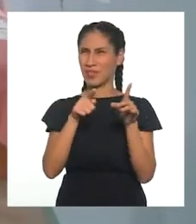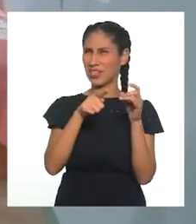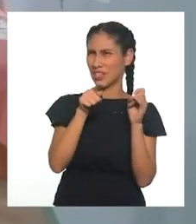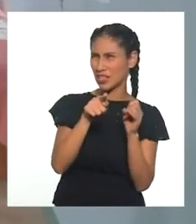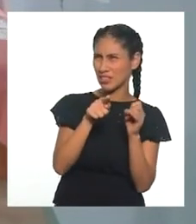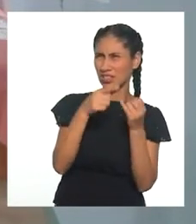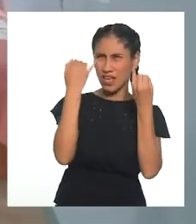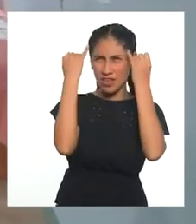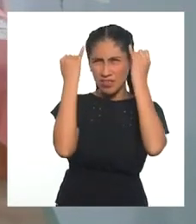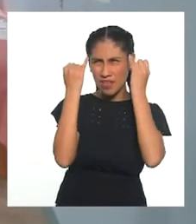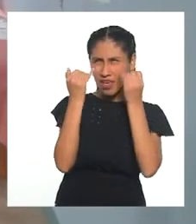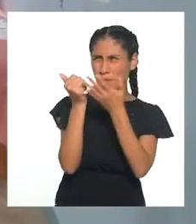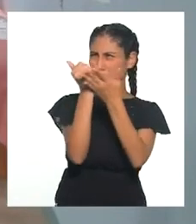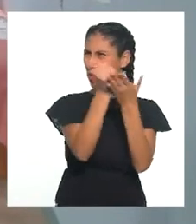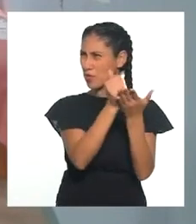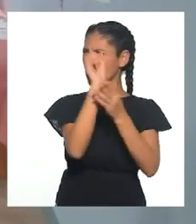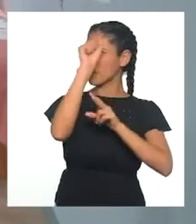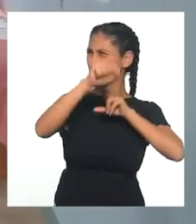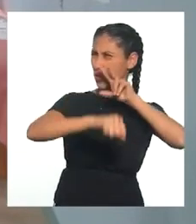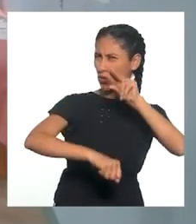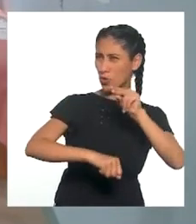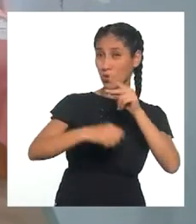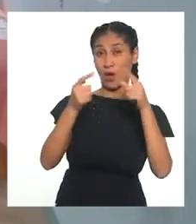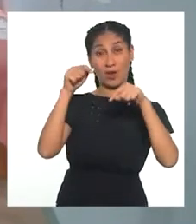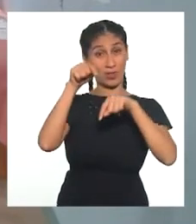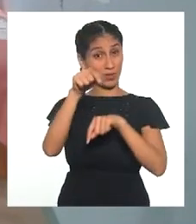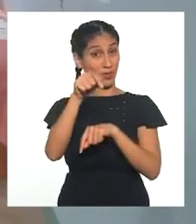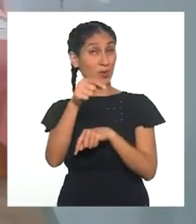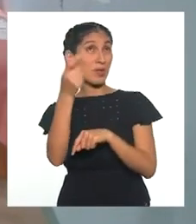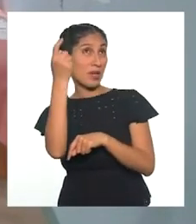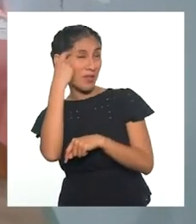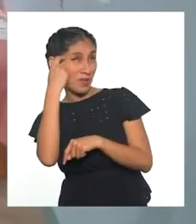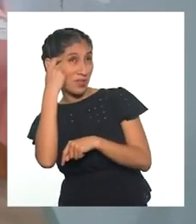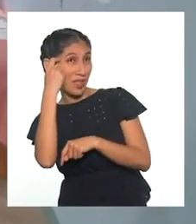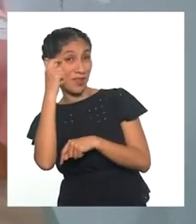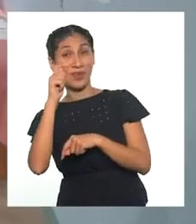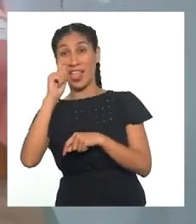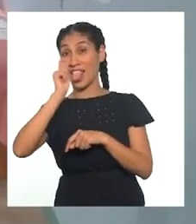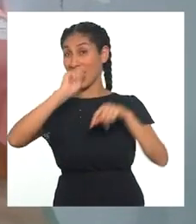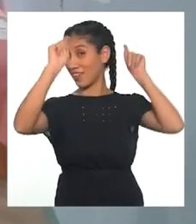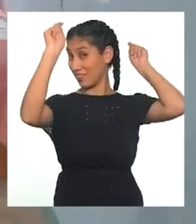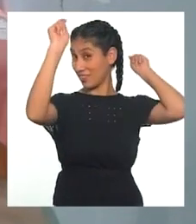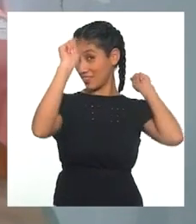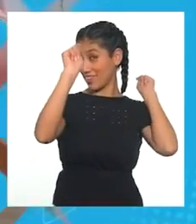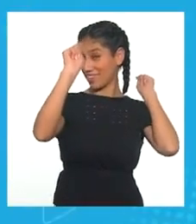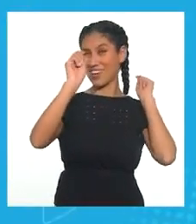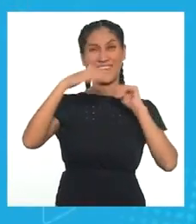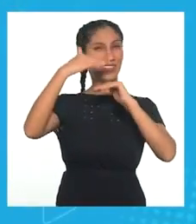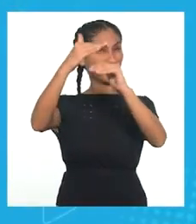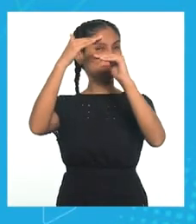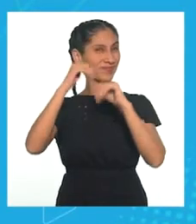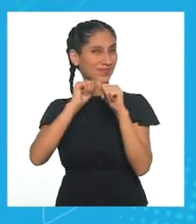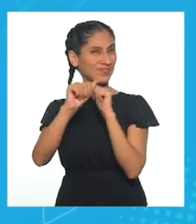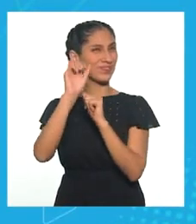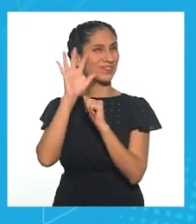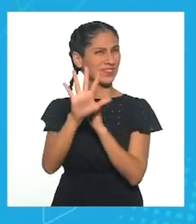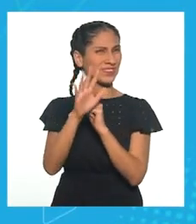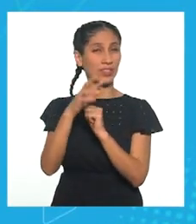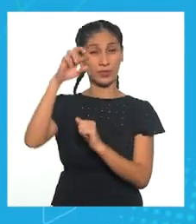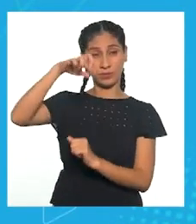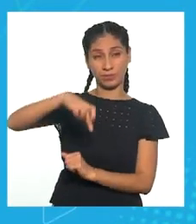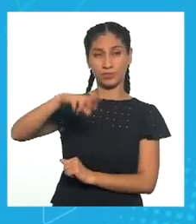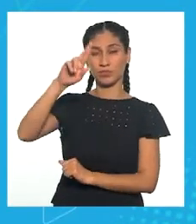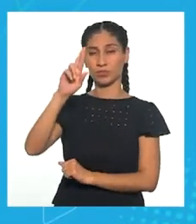o qué no. Ahora que has decidido optar por el elanico, debes pasar al paso 5. 5. Prototipar.